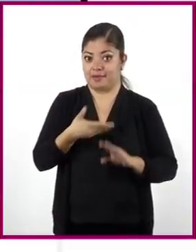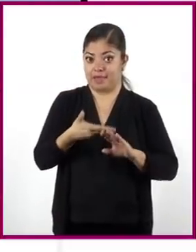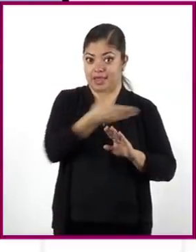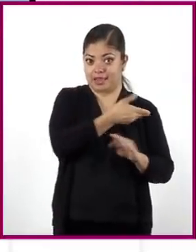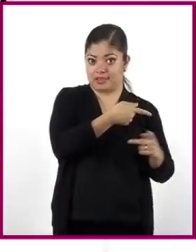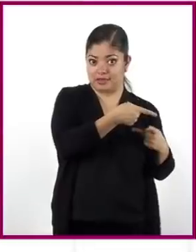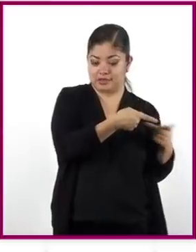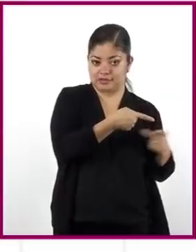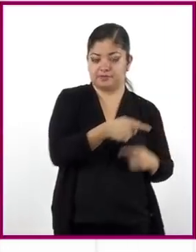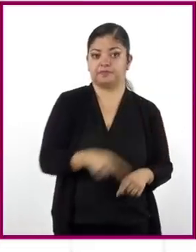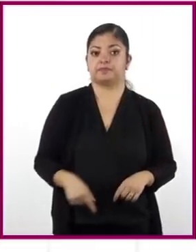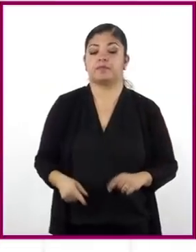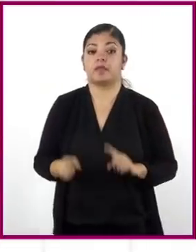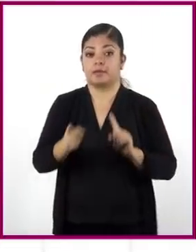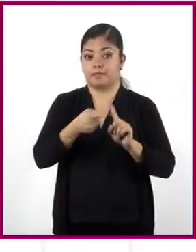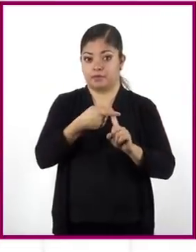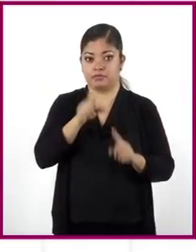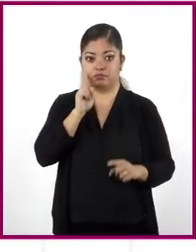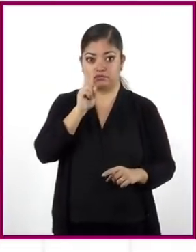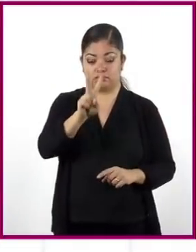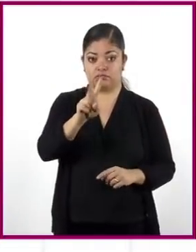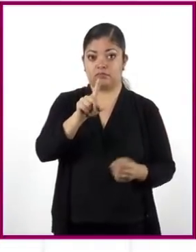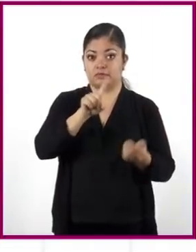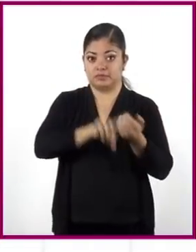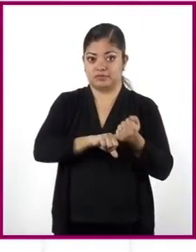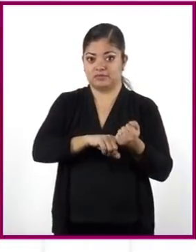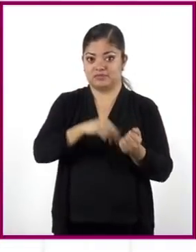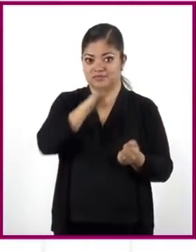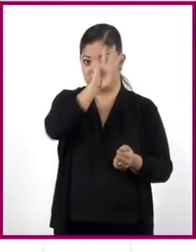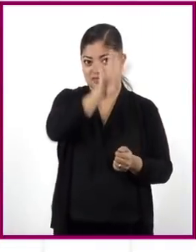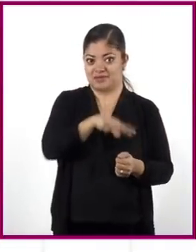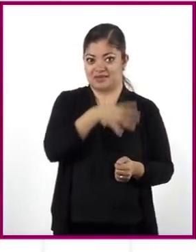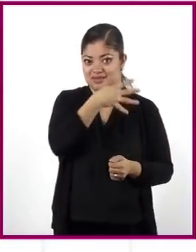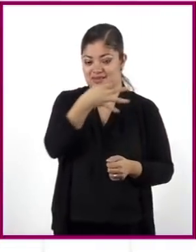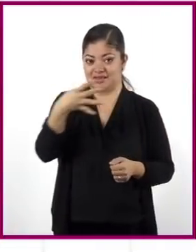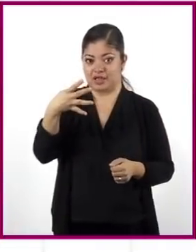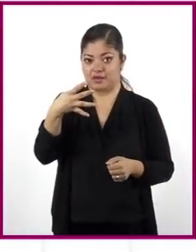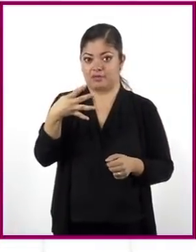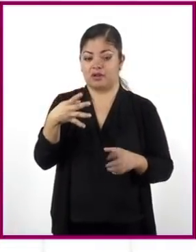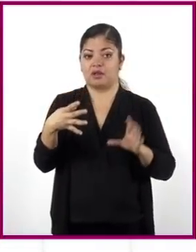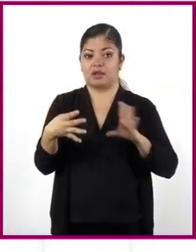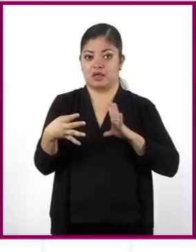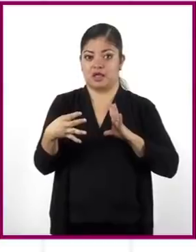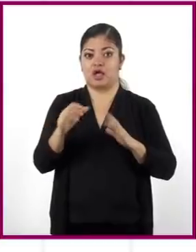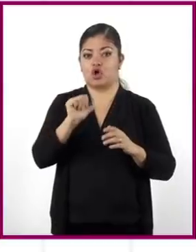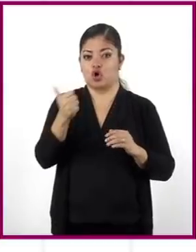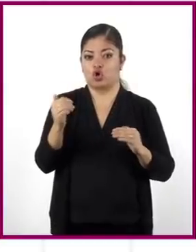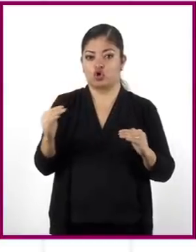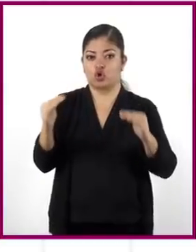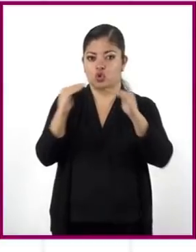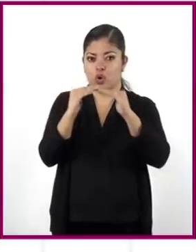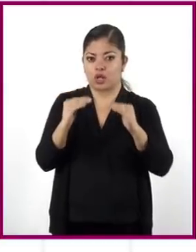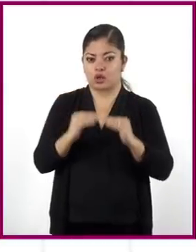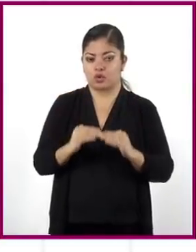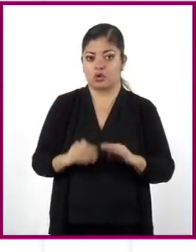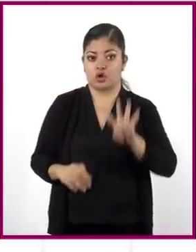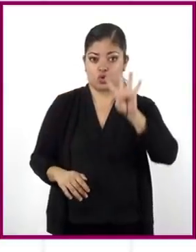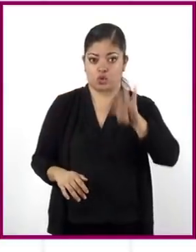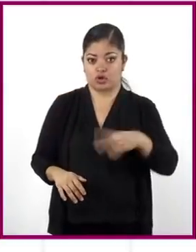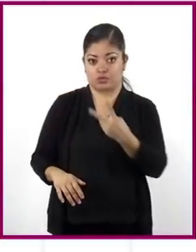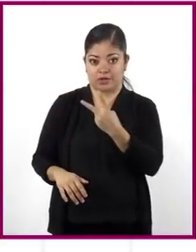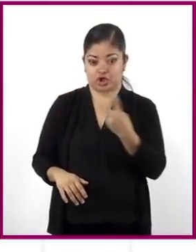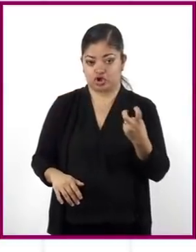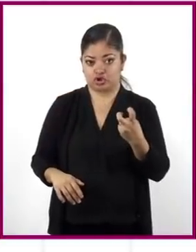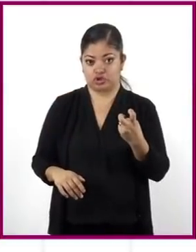siguiente. Primero, observa que, con los datos de la tabla, tenemos las siguientes igualdades. 4200